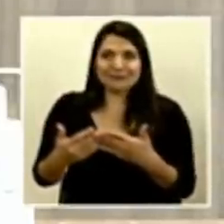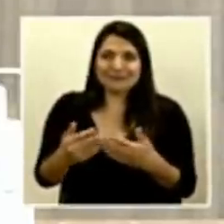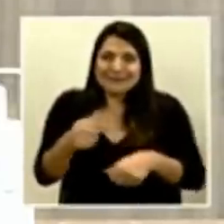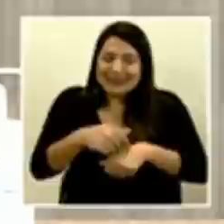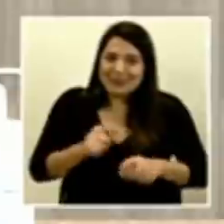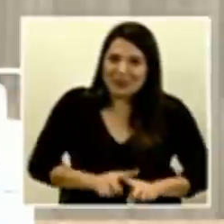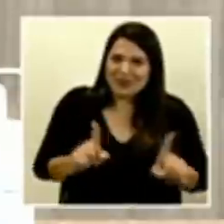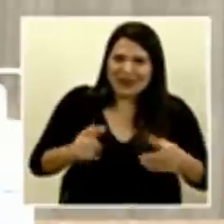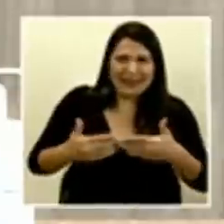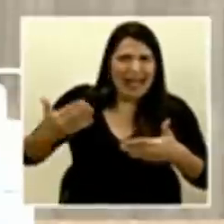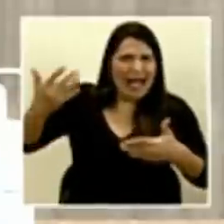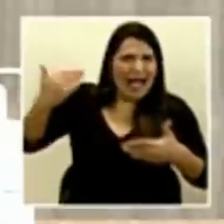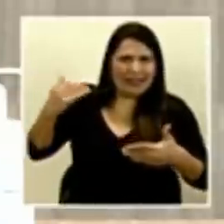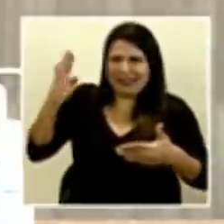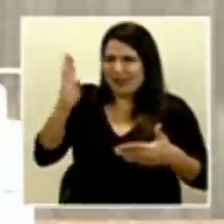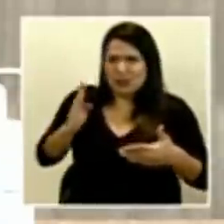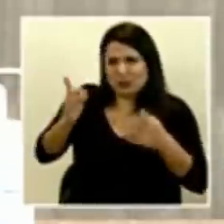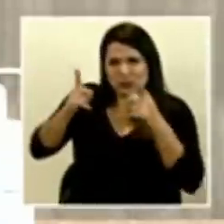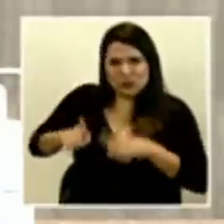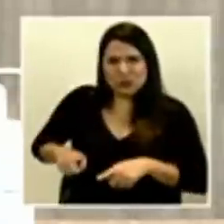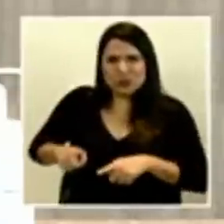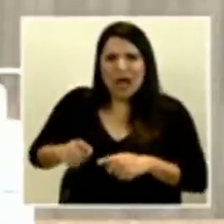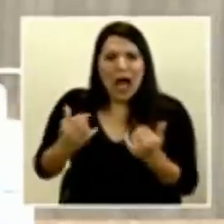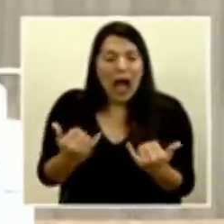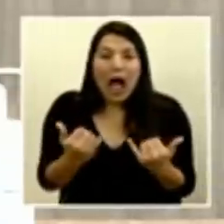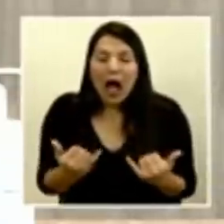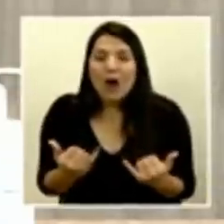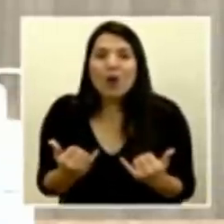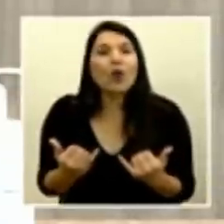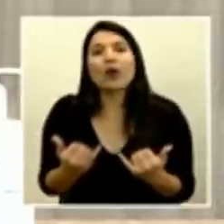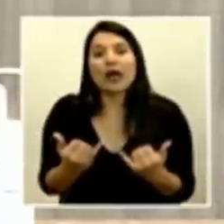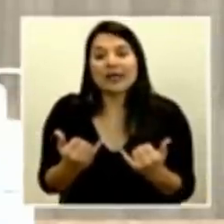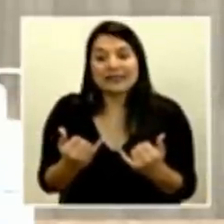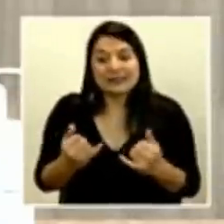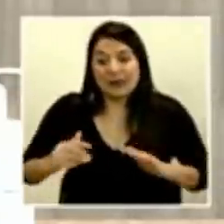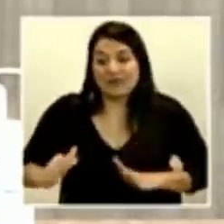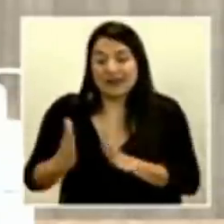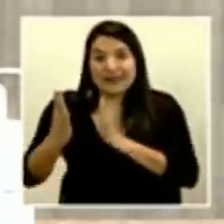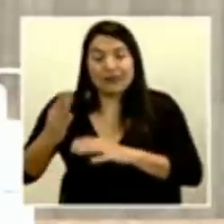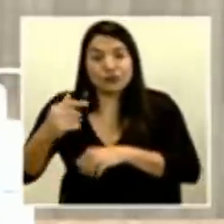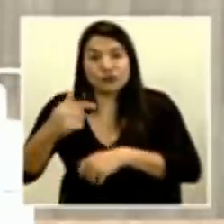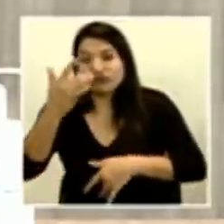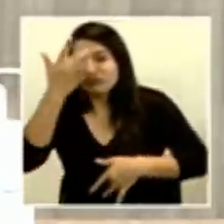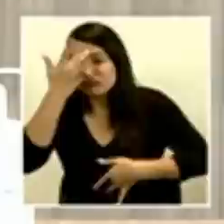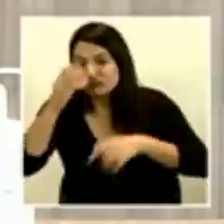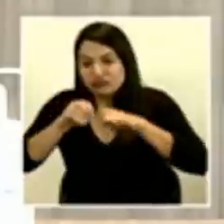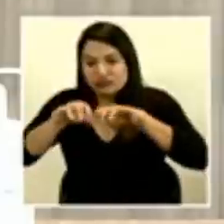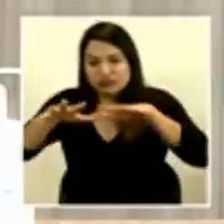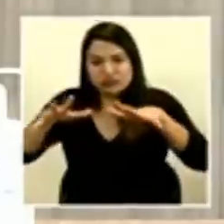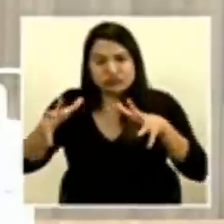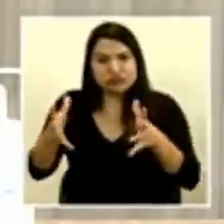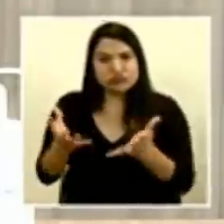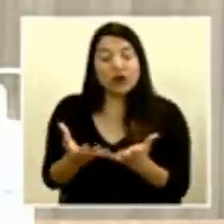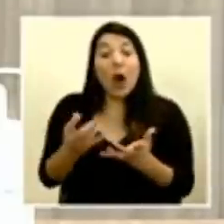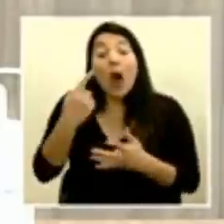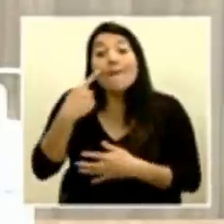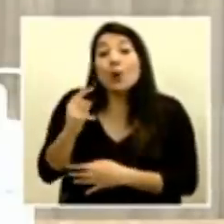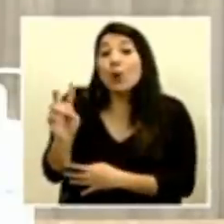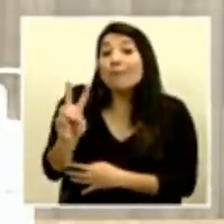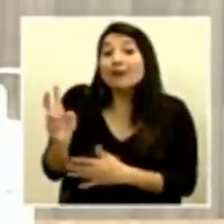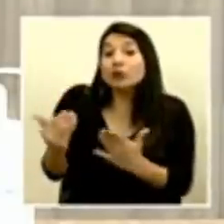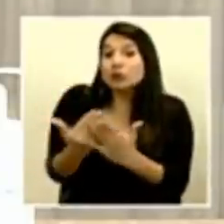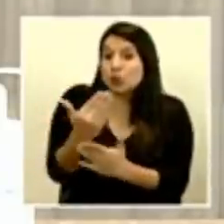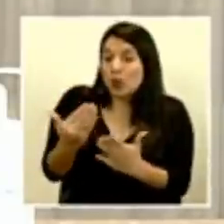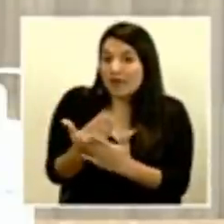aquí tenemos una convergencia de varias generaciones que estamos en este momento enfrentando una pandemia, una situación mundial por un virus que es nuevo